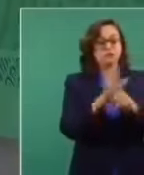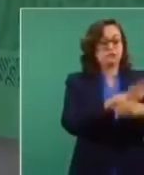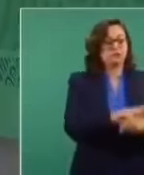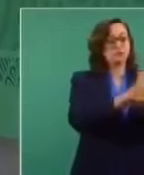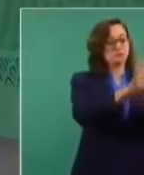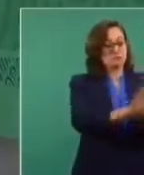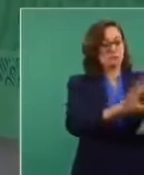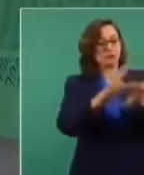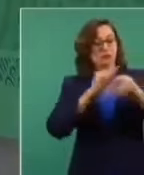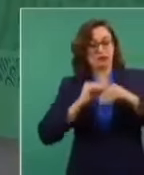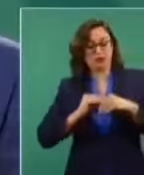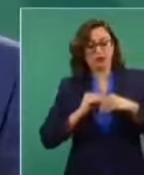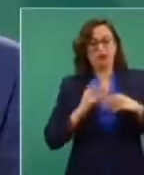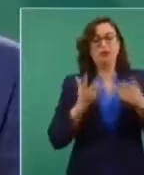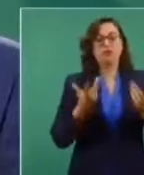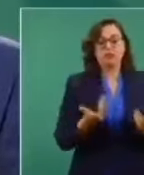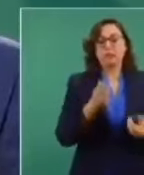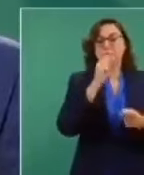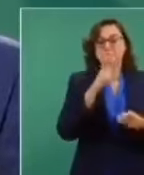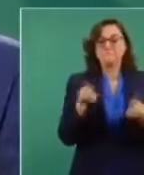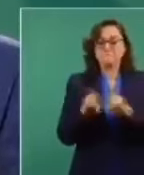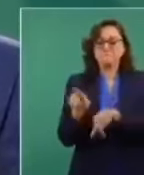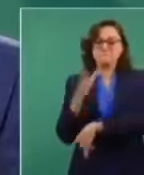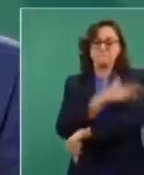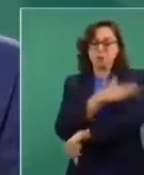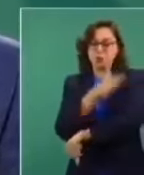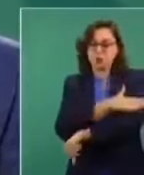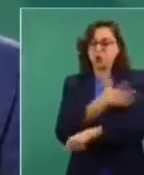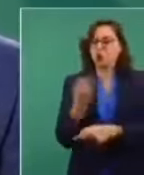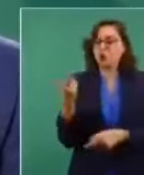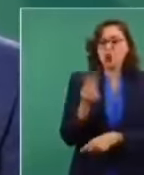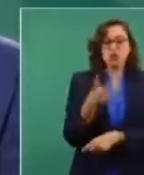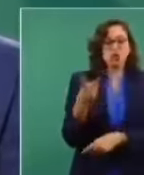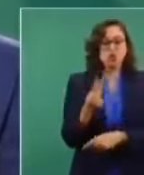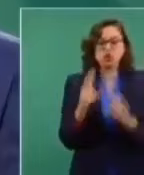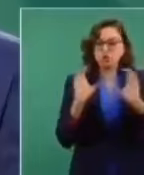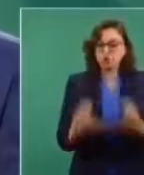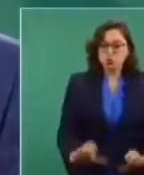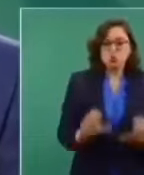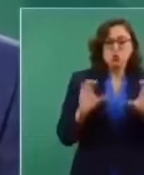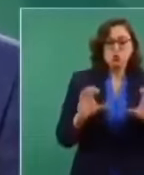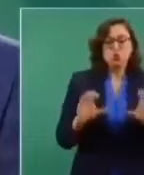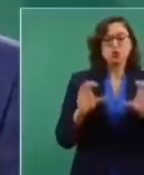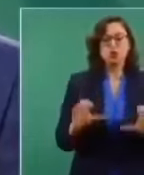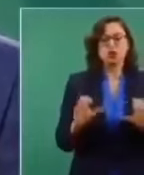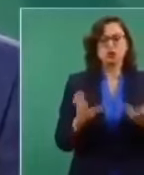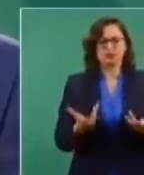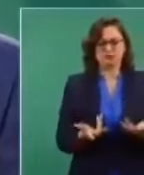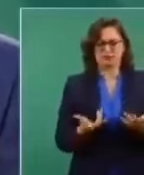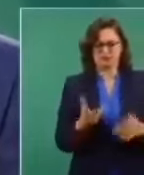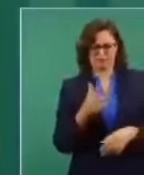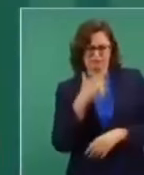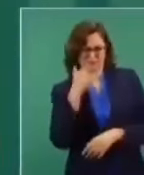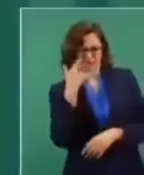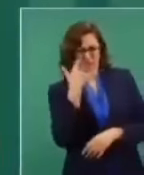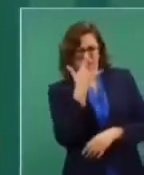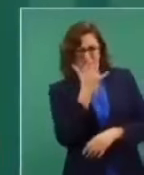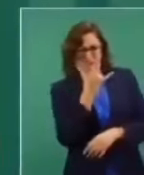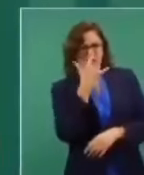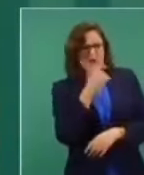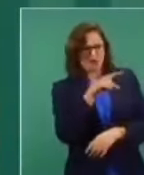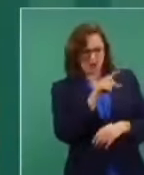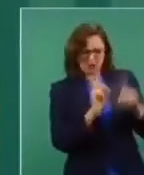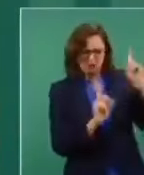tiempo. Desde luego, esa es otra cosa y que tuvieron una respuesta rápida, inclusive algunos dudaron y decían